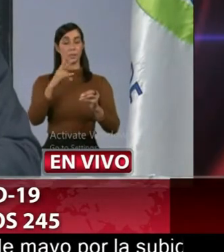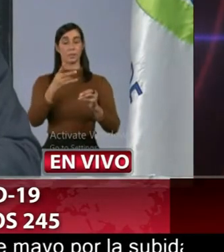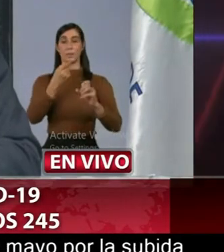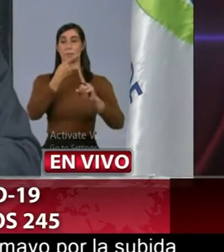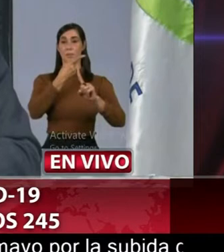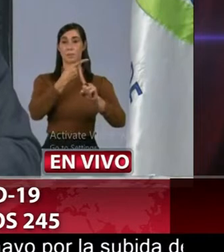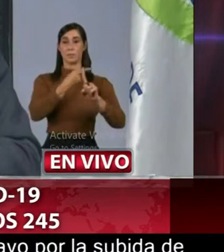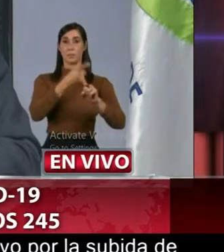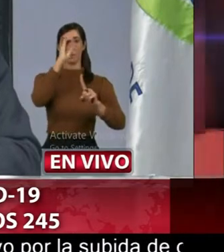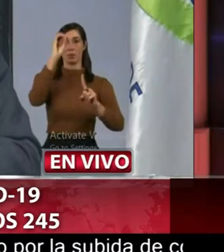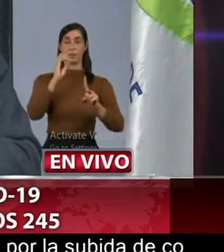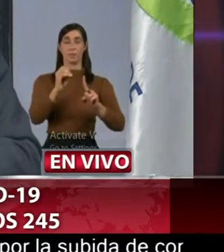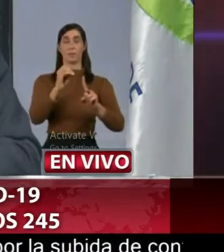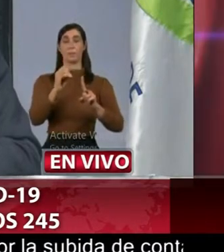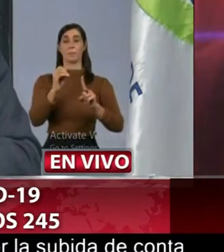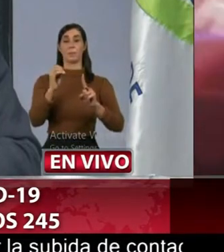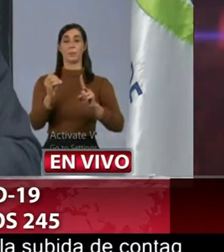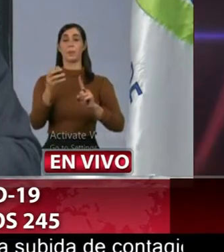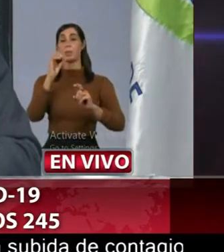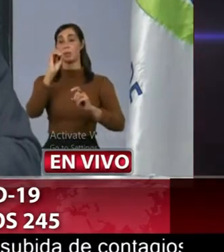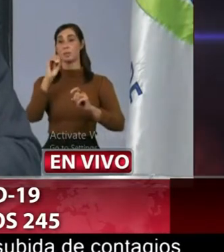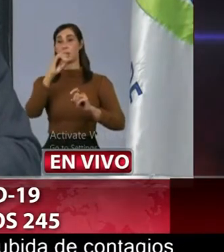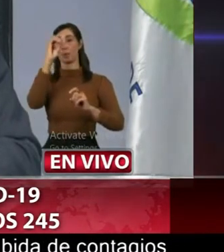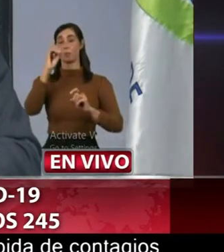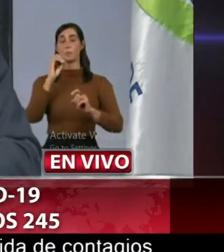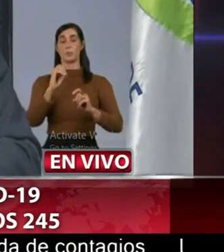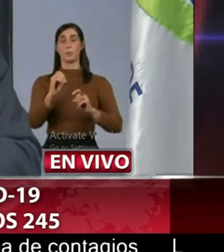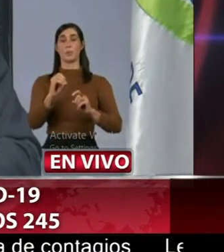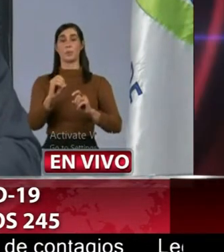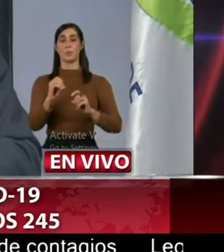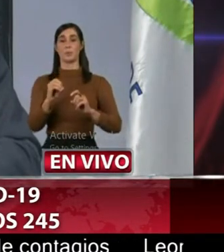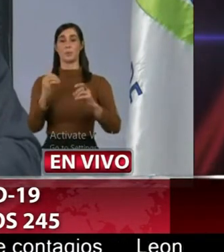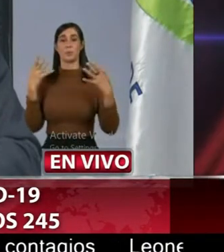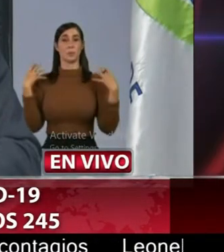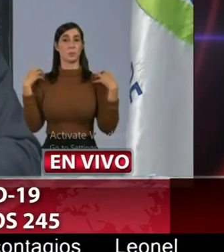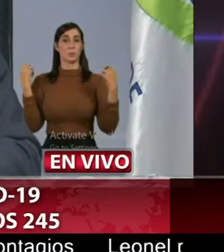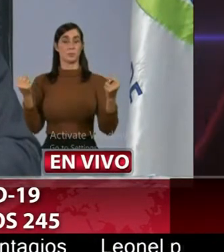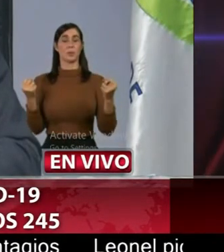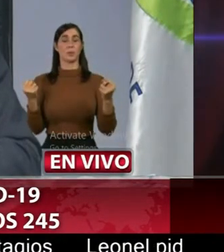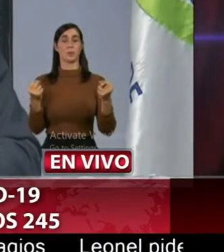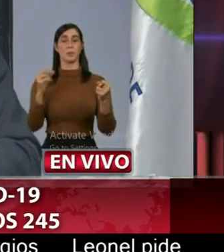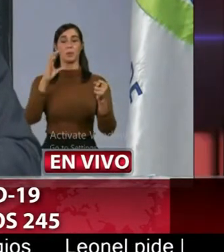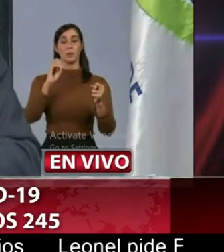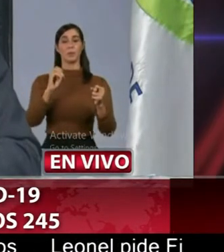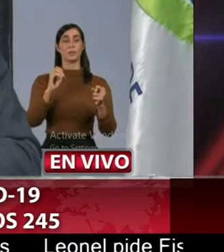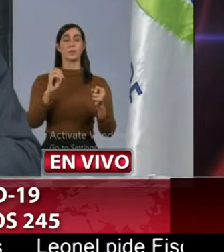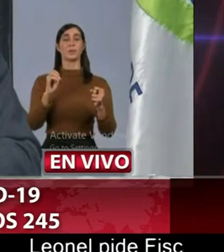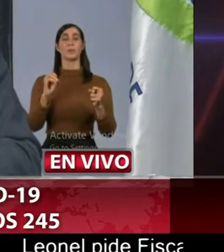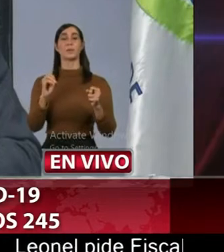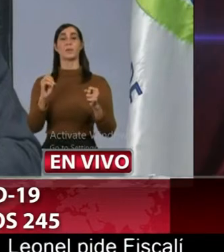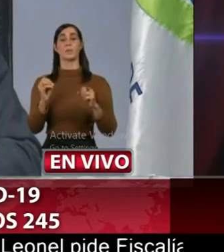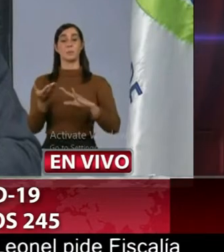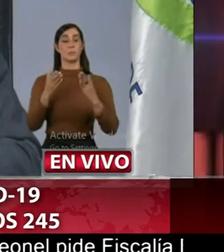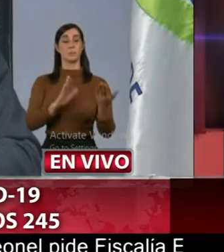de positividad cero por ciento de recuperados cero por ciento de